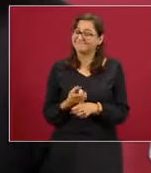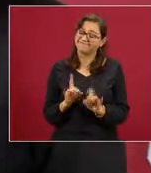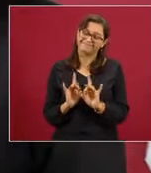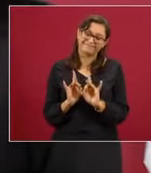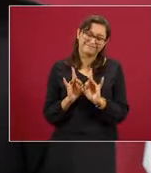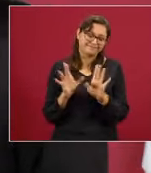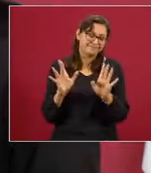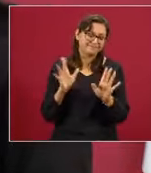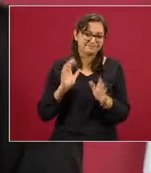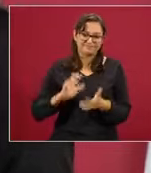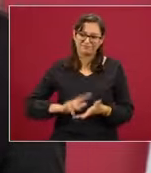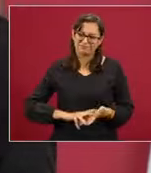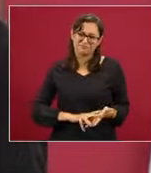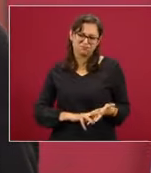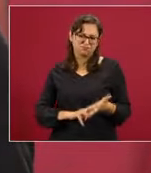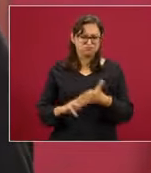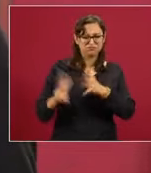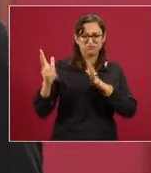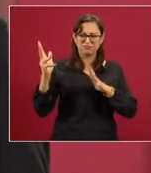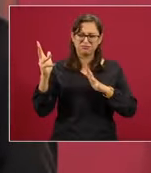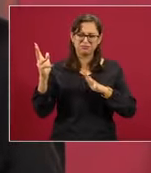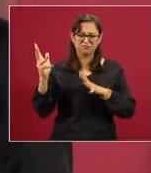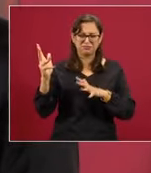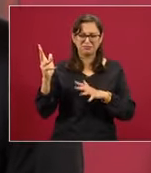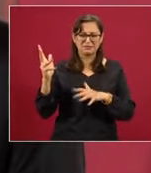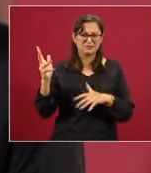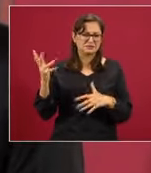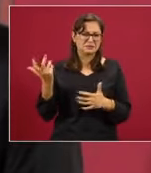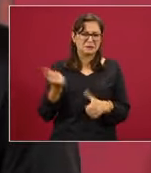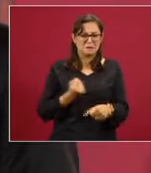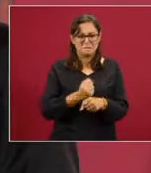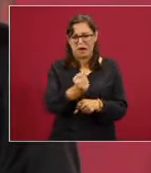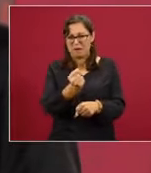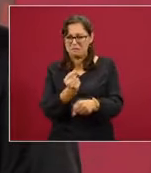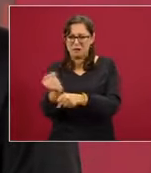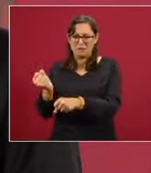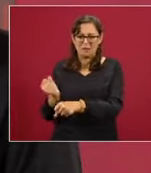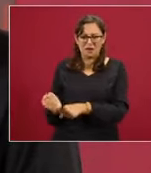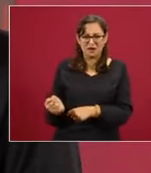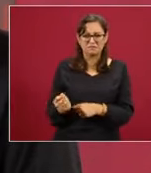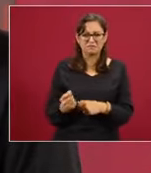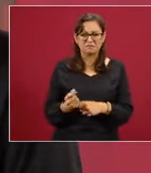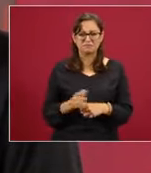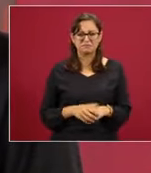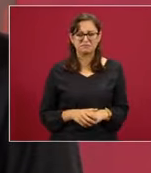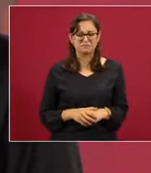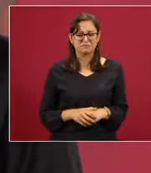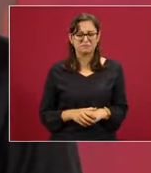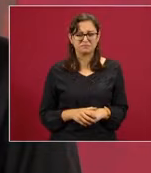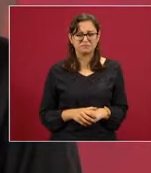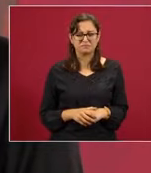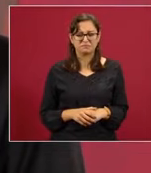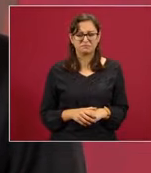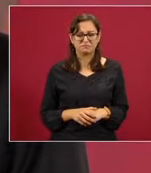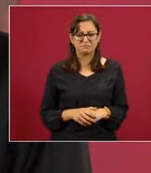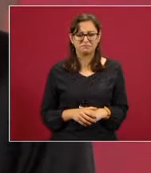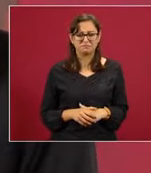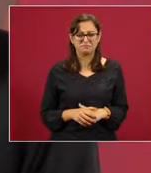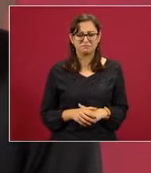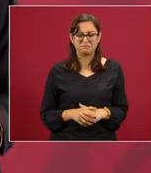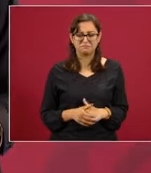violencia, no han pasado a mayores,